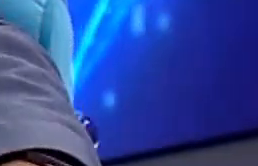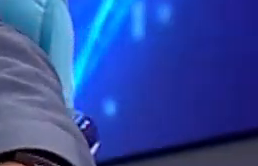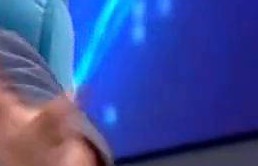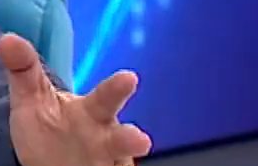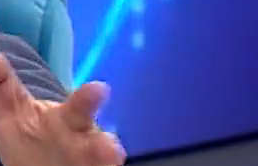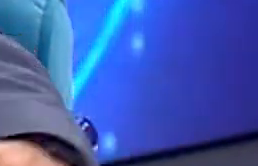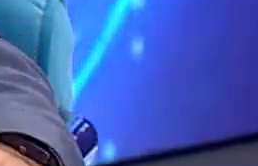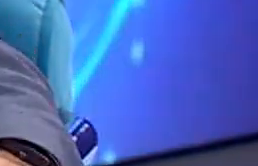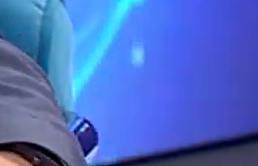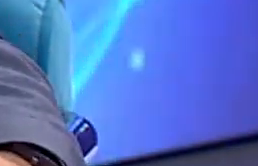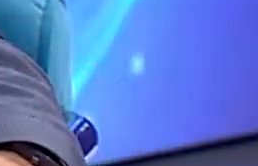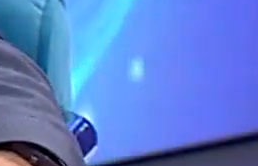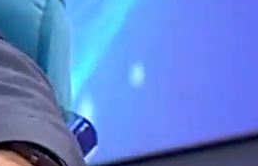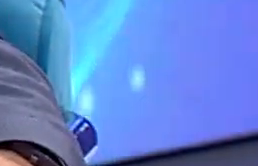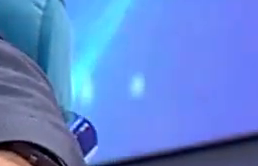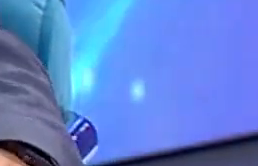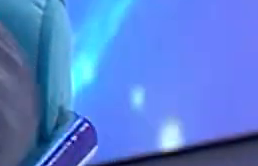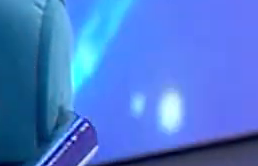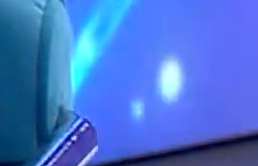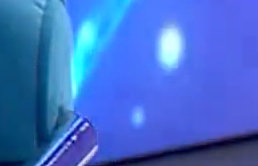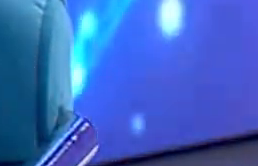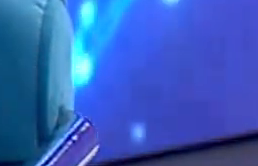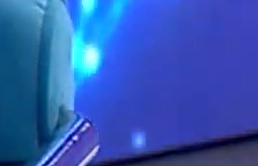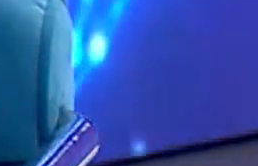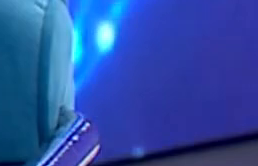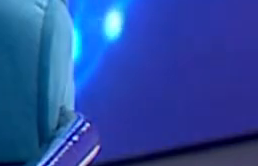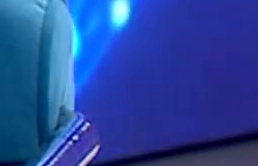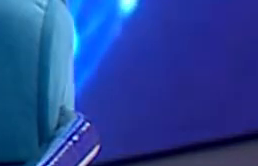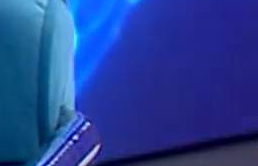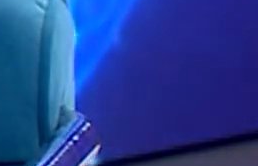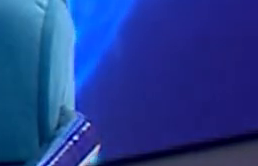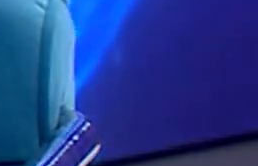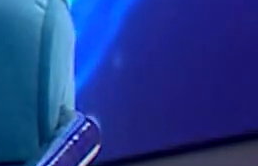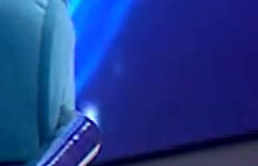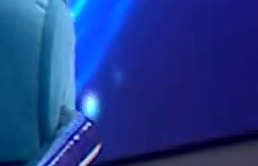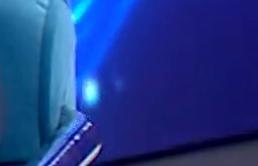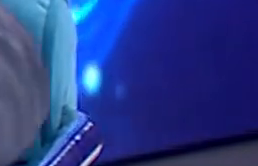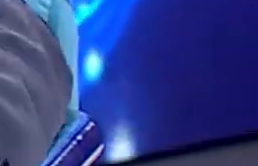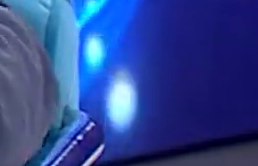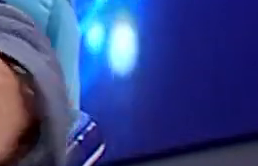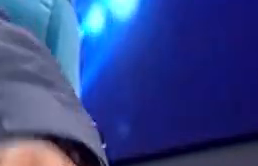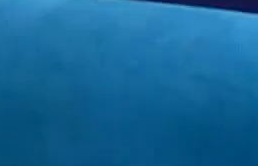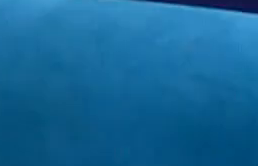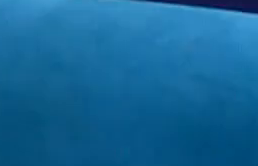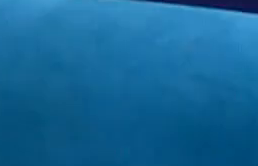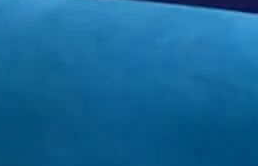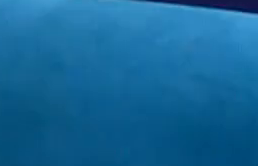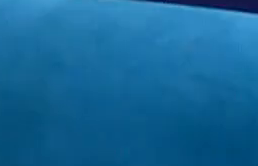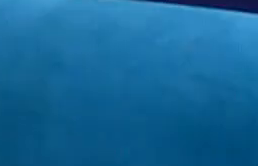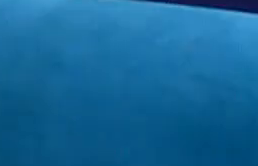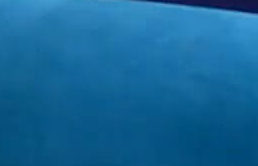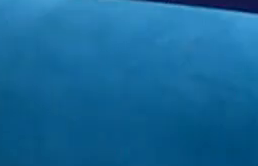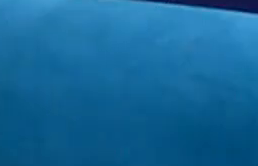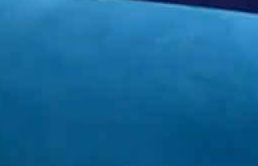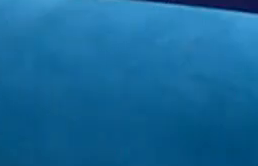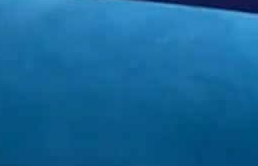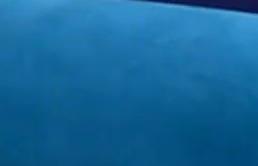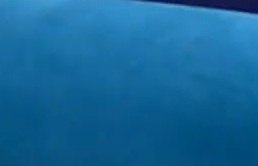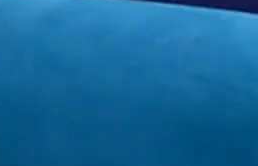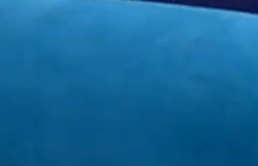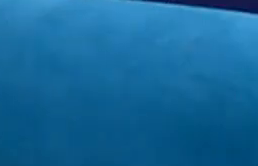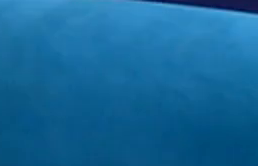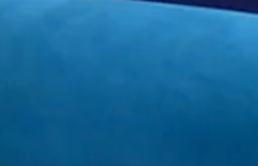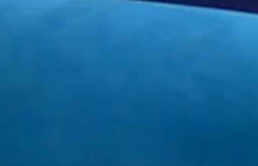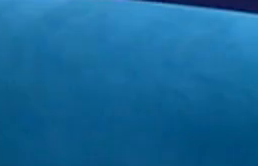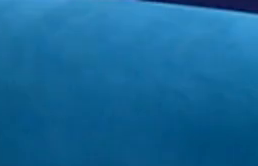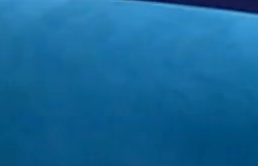Hola amigos, ya estamos en la última parte del programa, y hoy tenemos la presencia de nuestro colega, neurólogo, el doctor Jorge Pesantes, él es especialista en